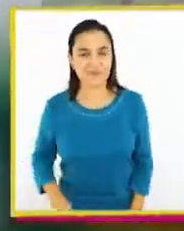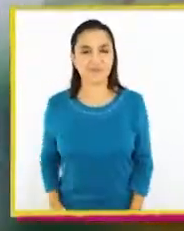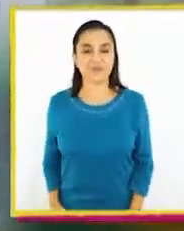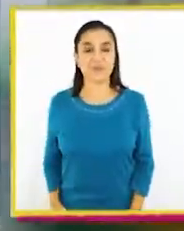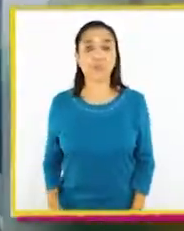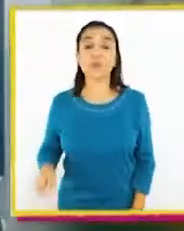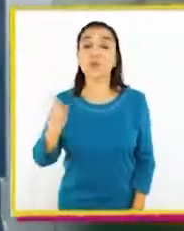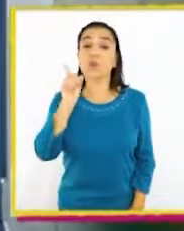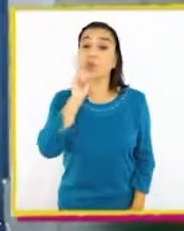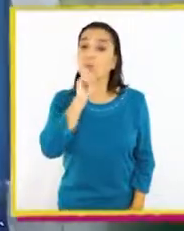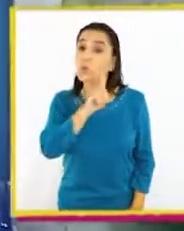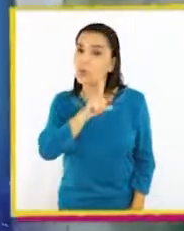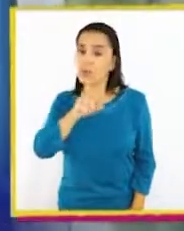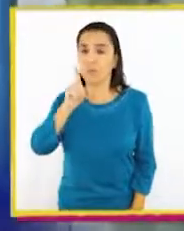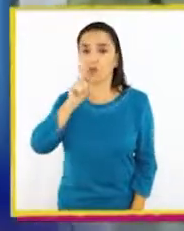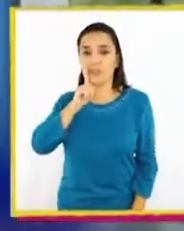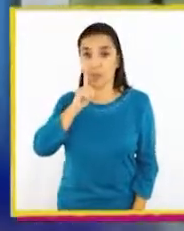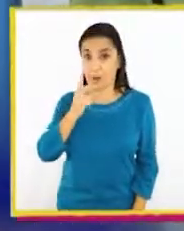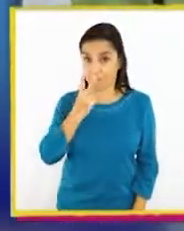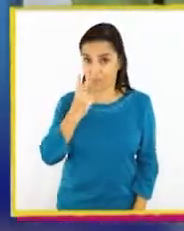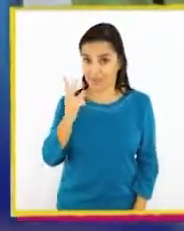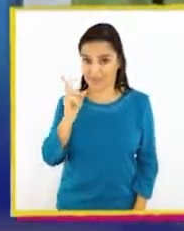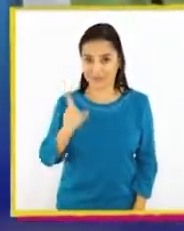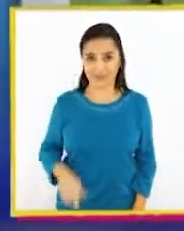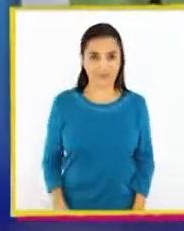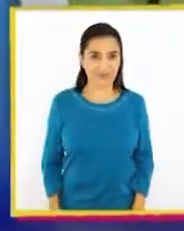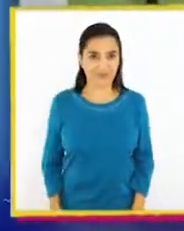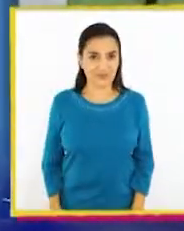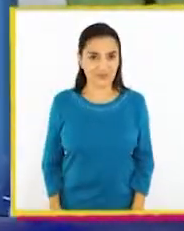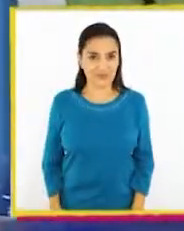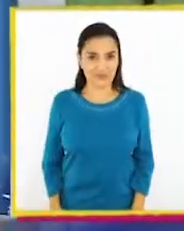Y lo último que tengo. Miren.